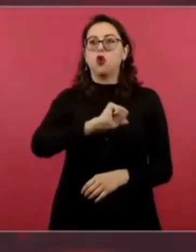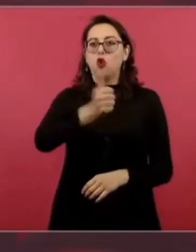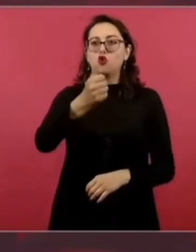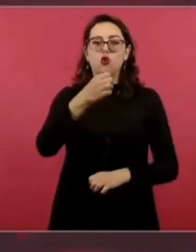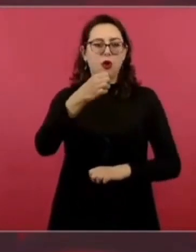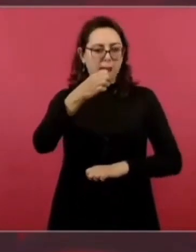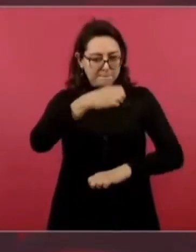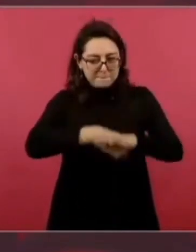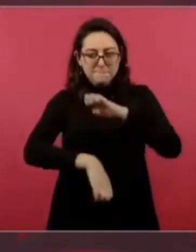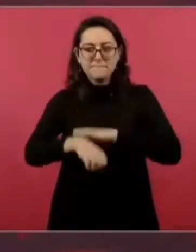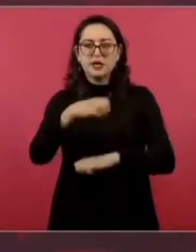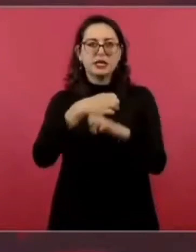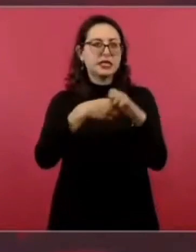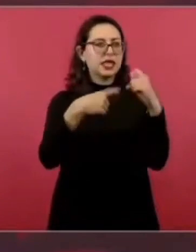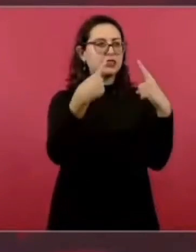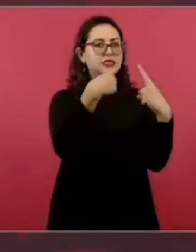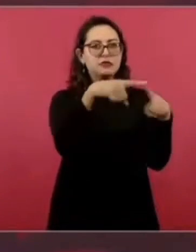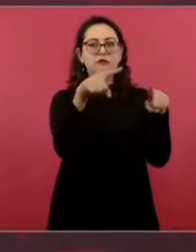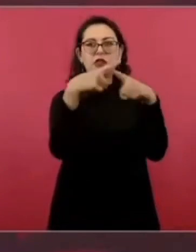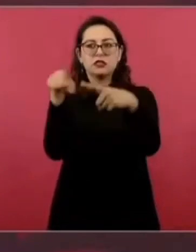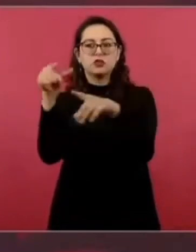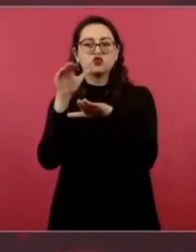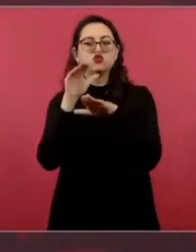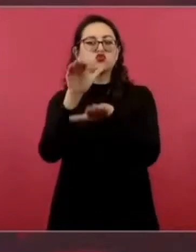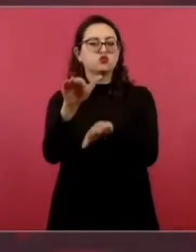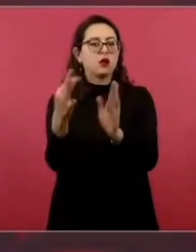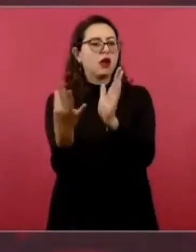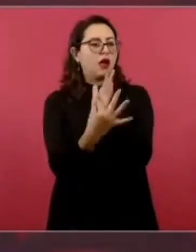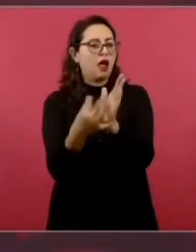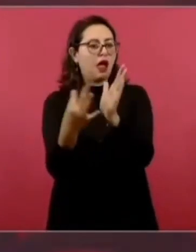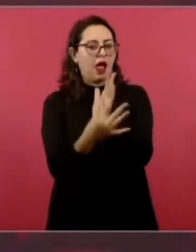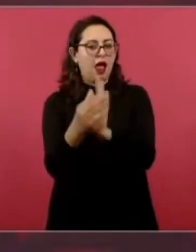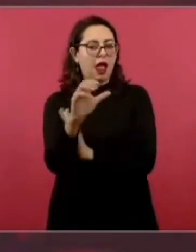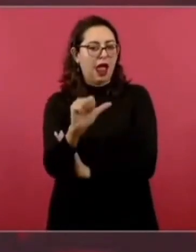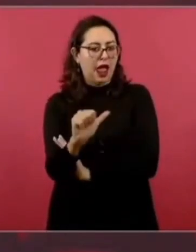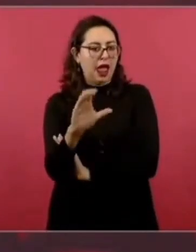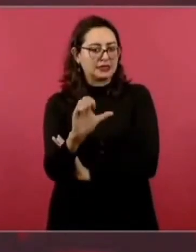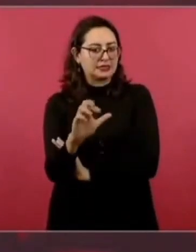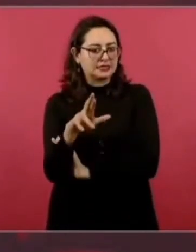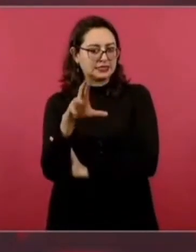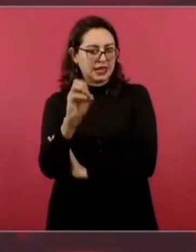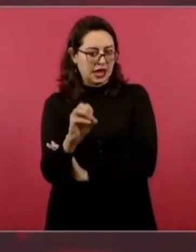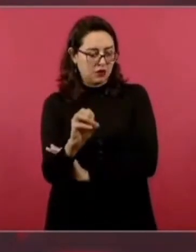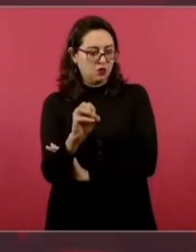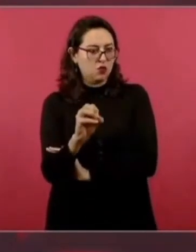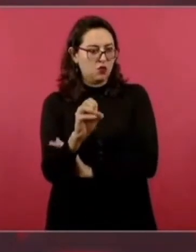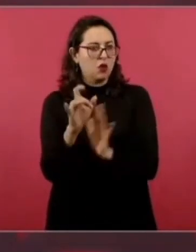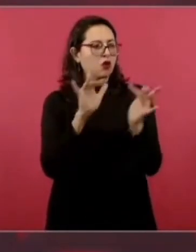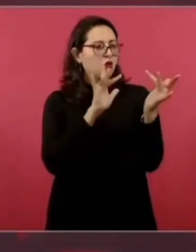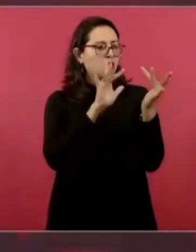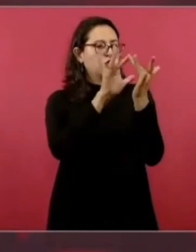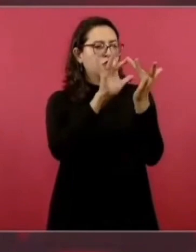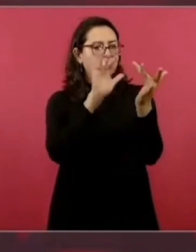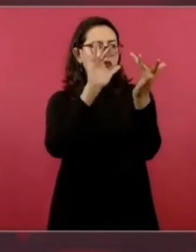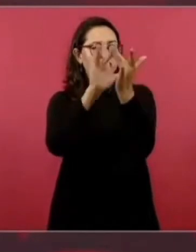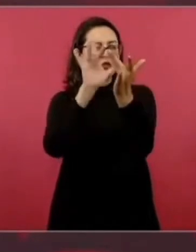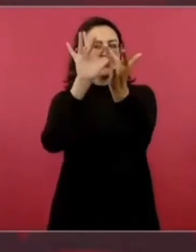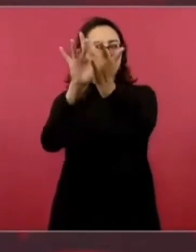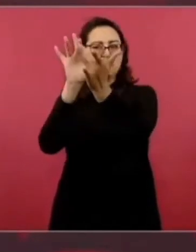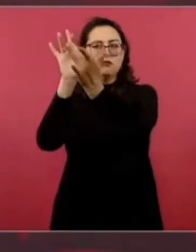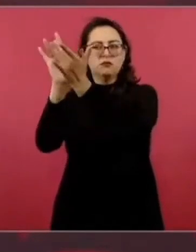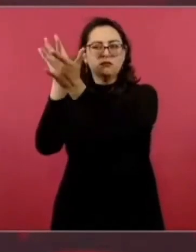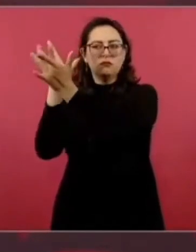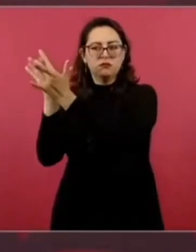que tienen sus empresas en México,